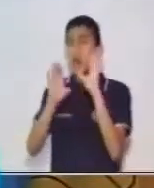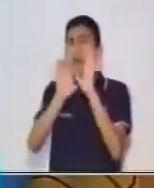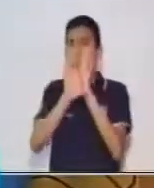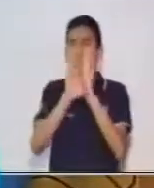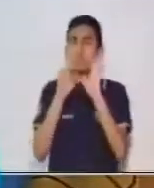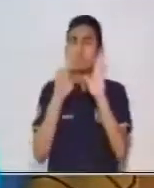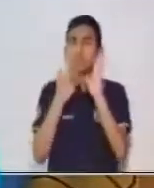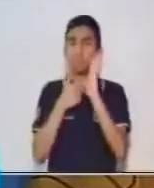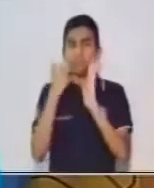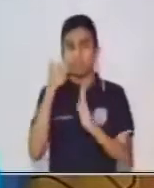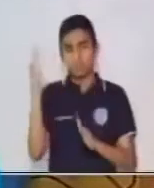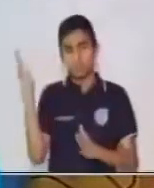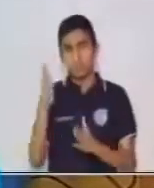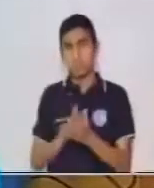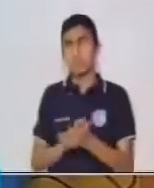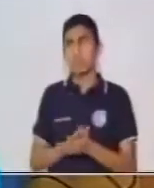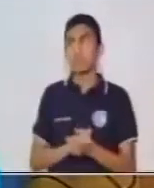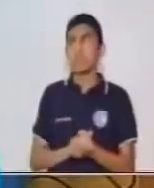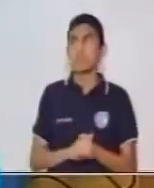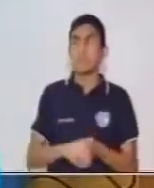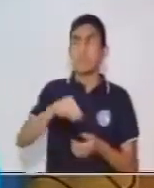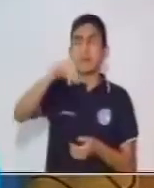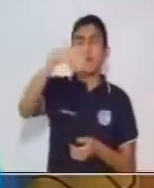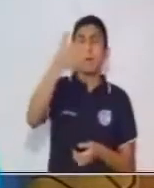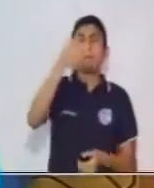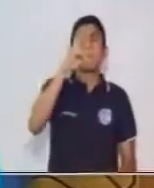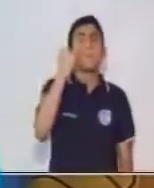entonces María limpia la sala